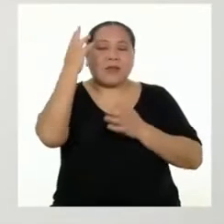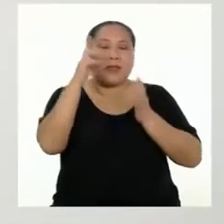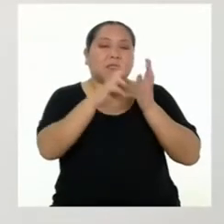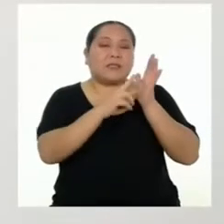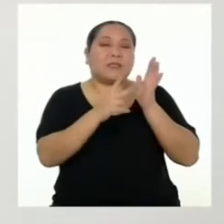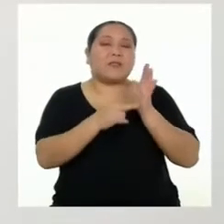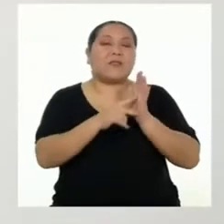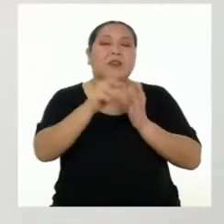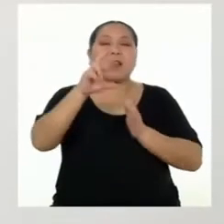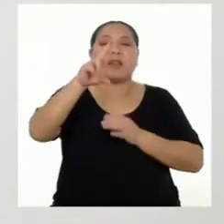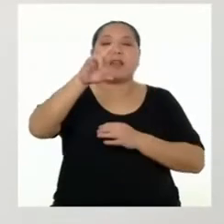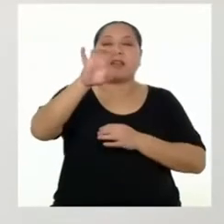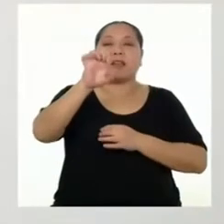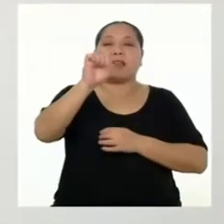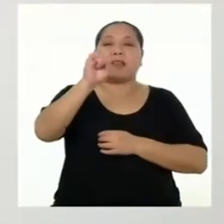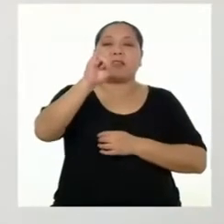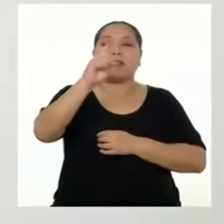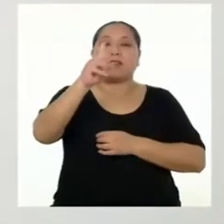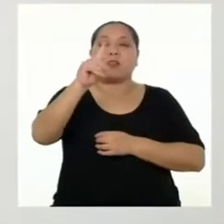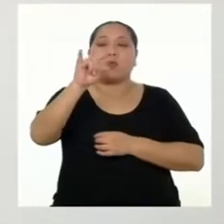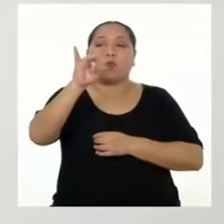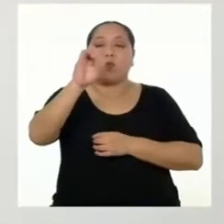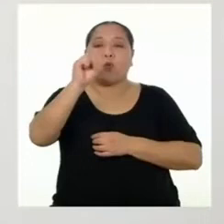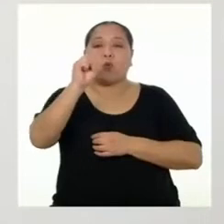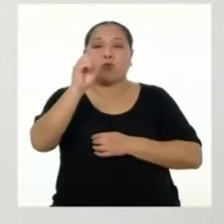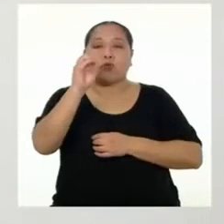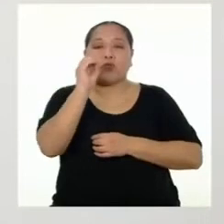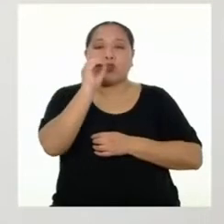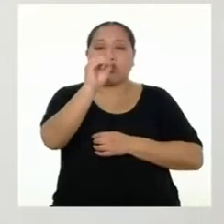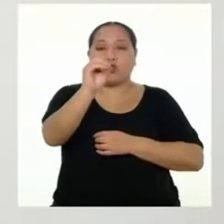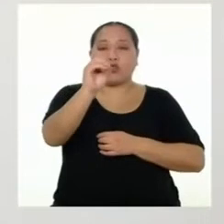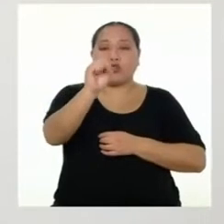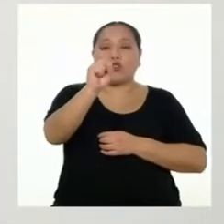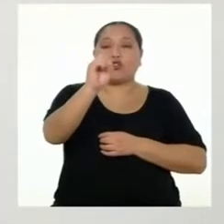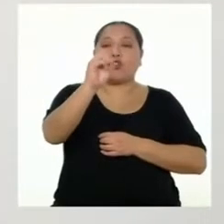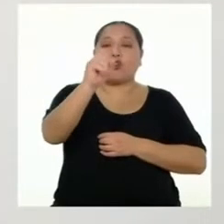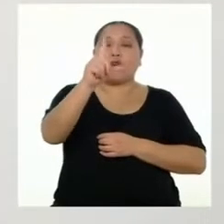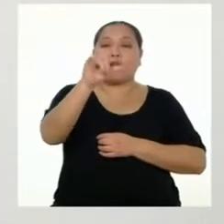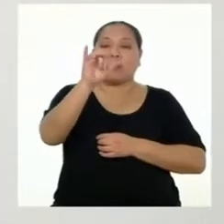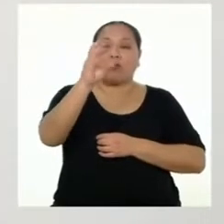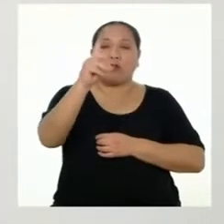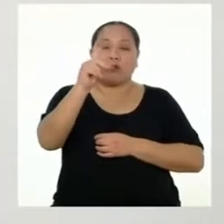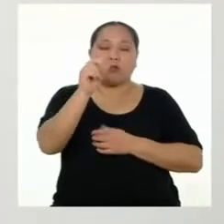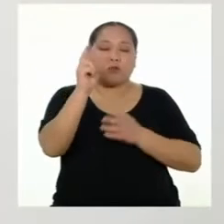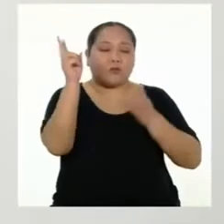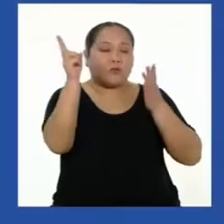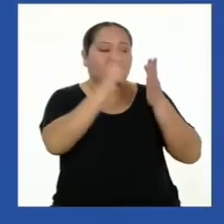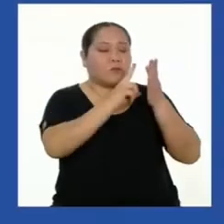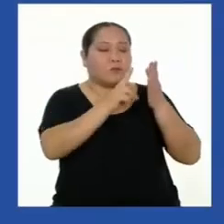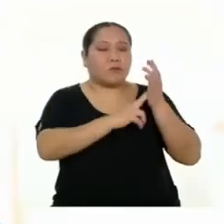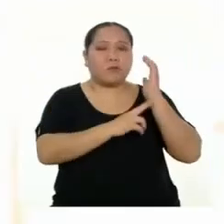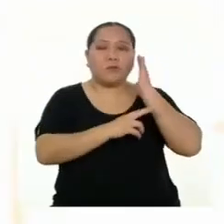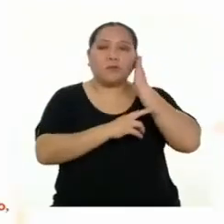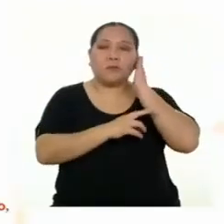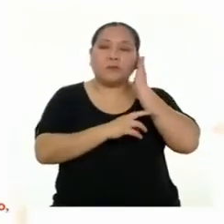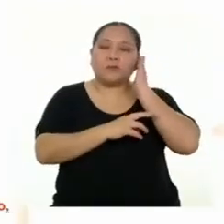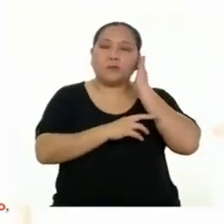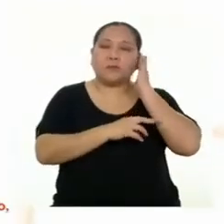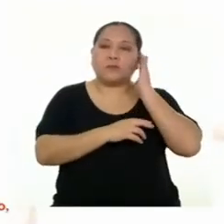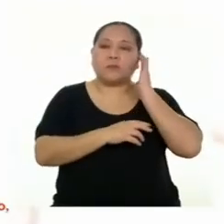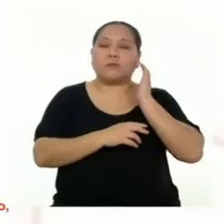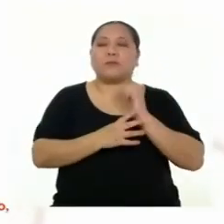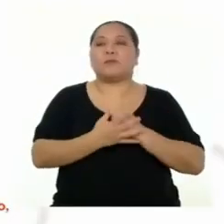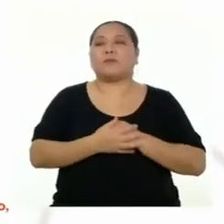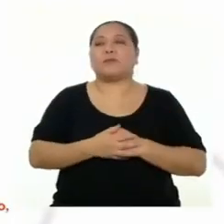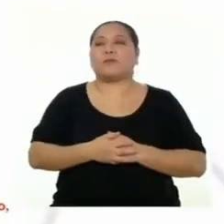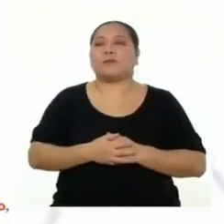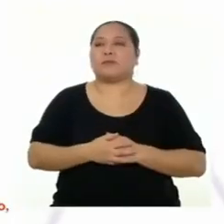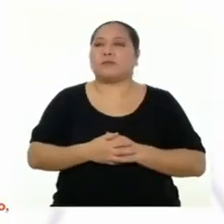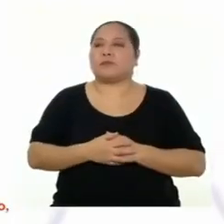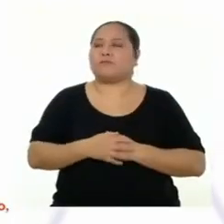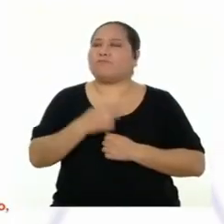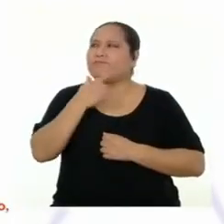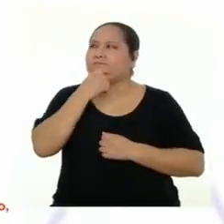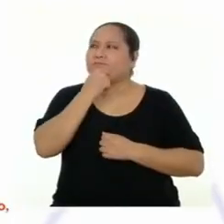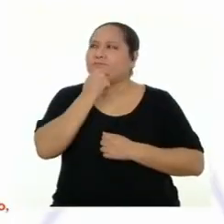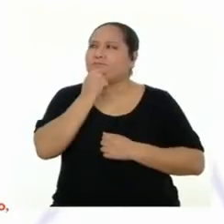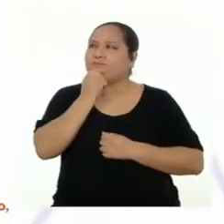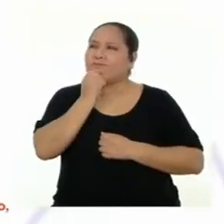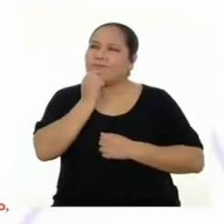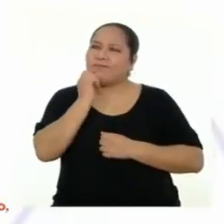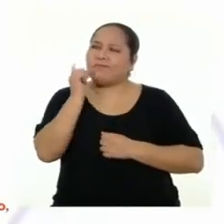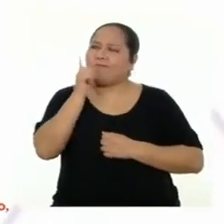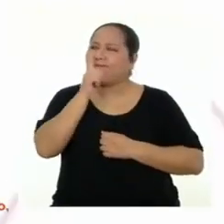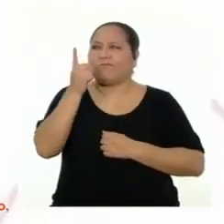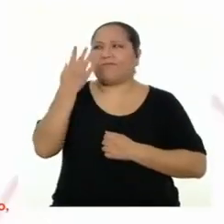residuos sólidos? A ver, vamos a aproximarnos a la lectura a través del título. La verdad no,